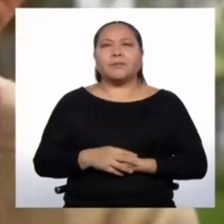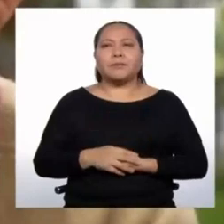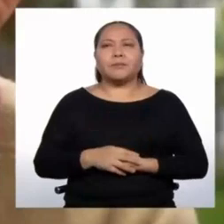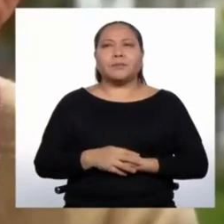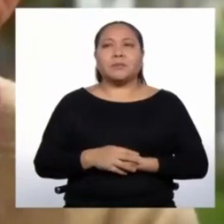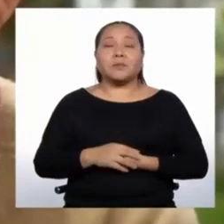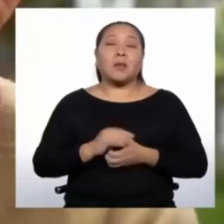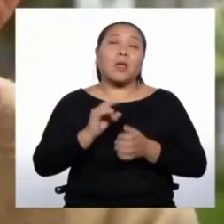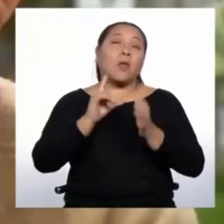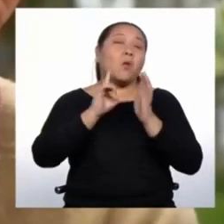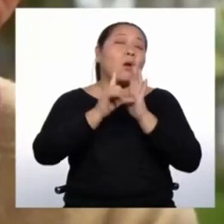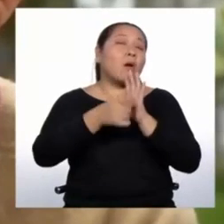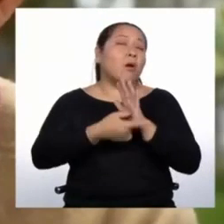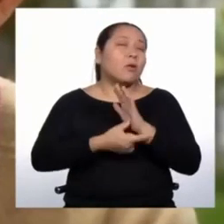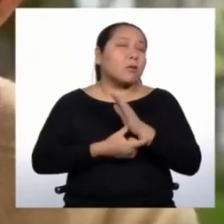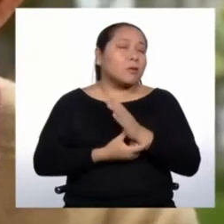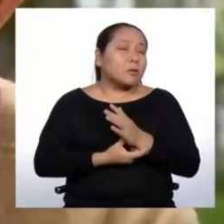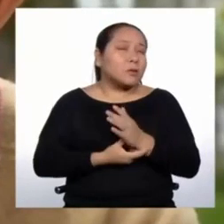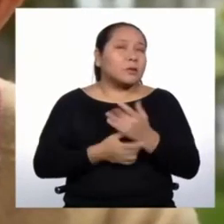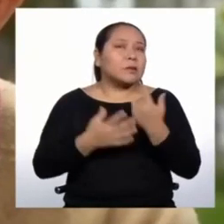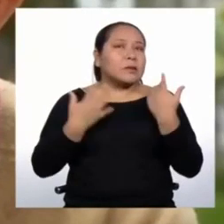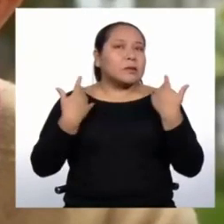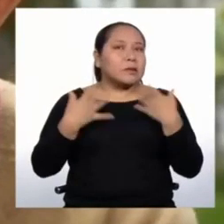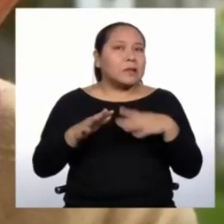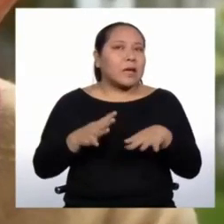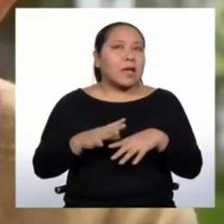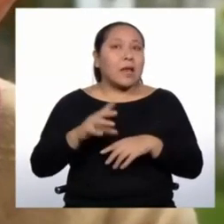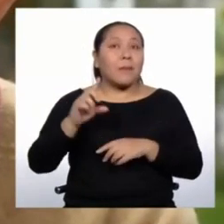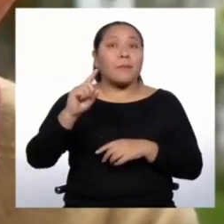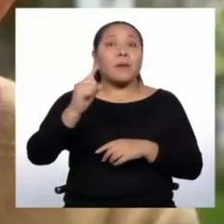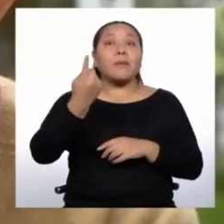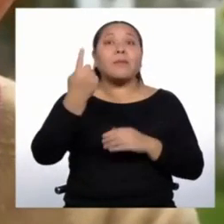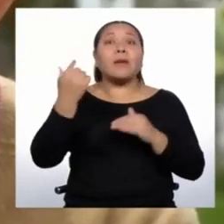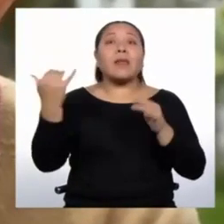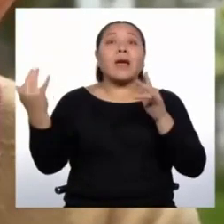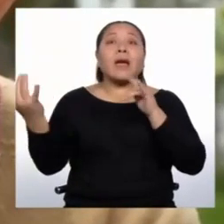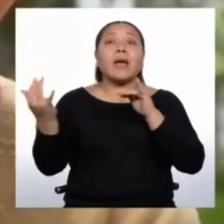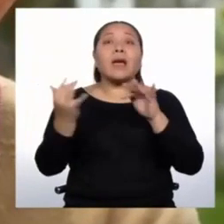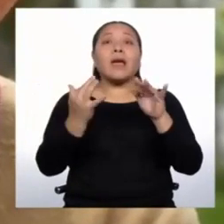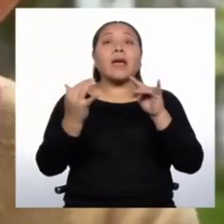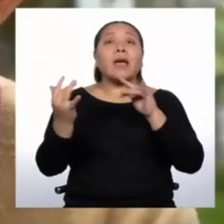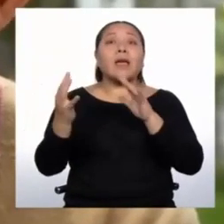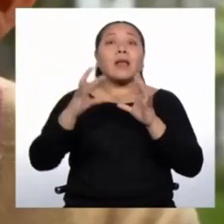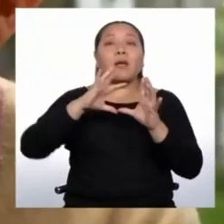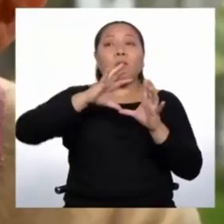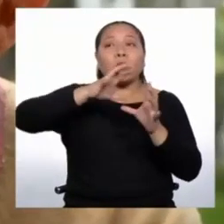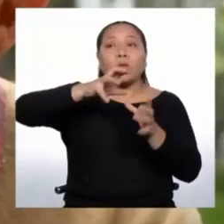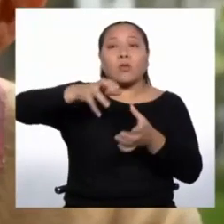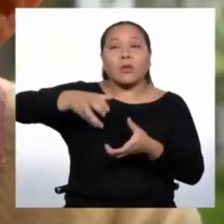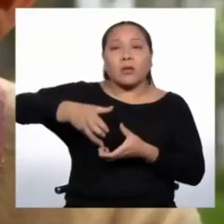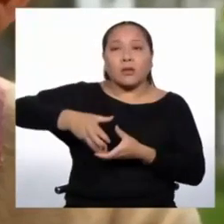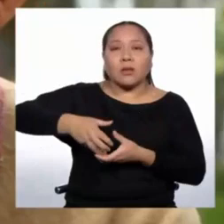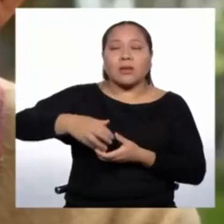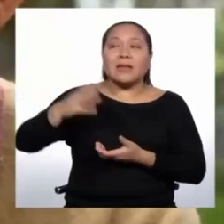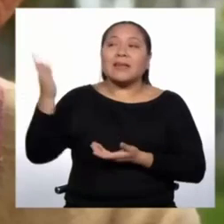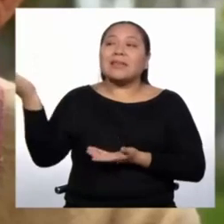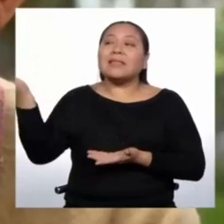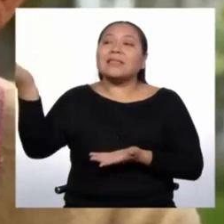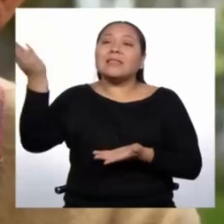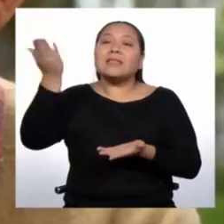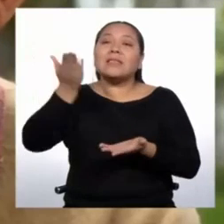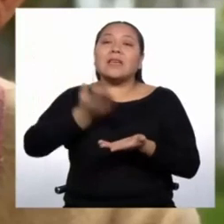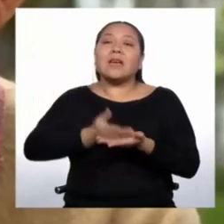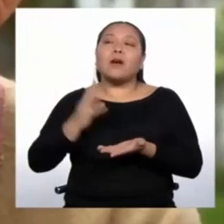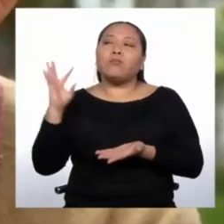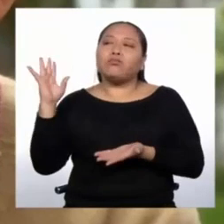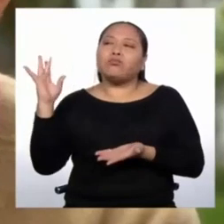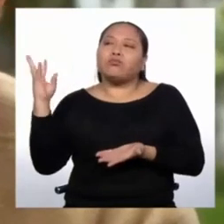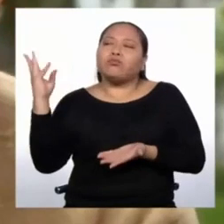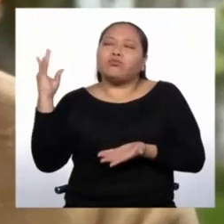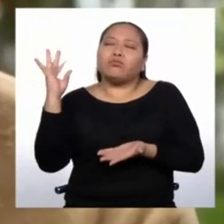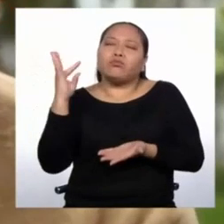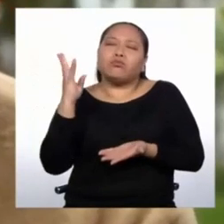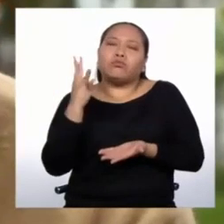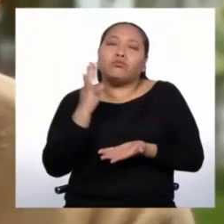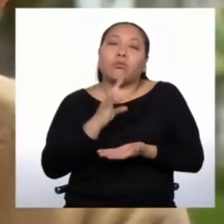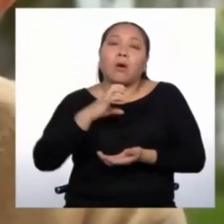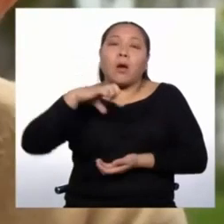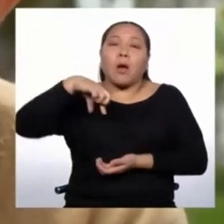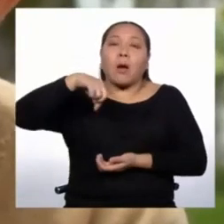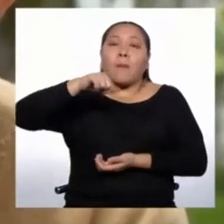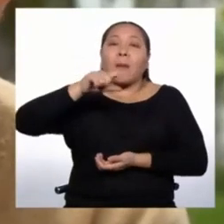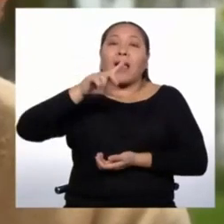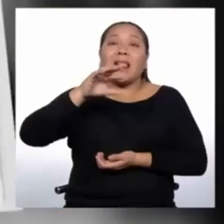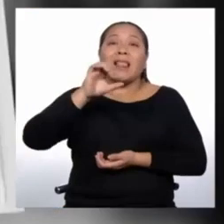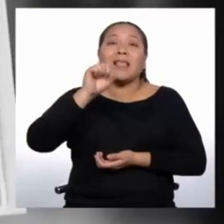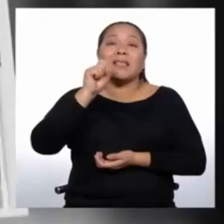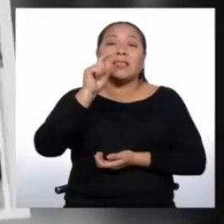Luego ya con la Primera Guerra Mundial llega la migración palestina, efectivamente, ¿no? Porque hay una gran